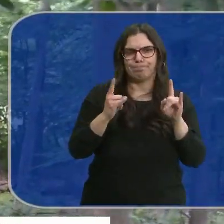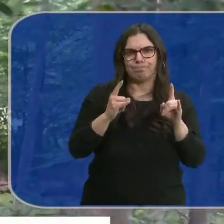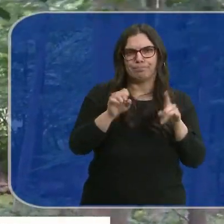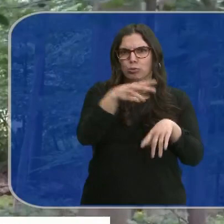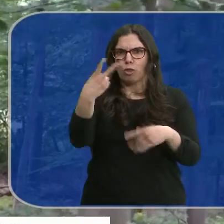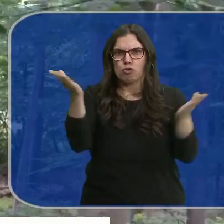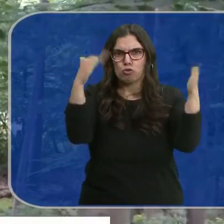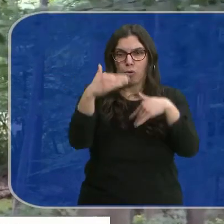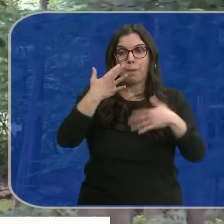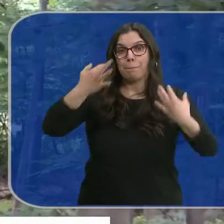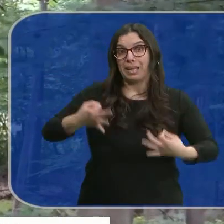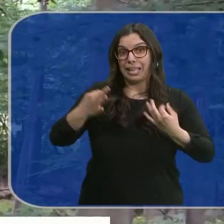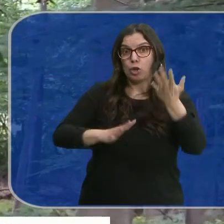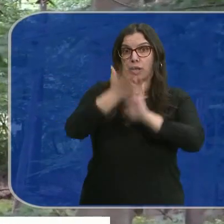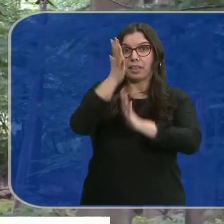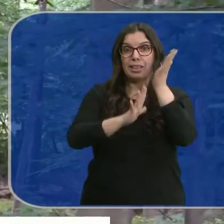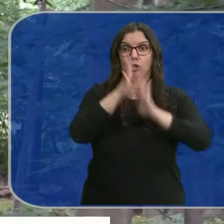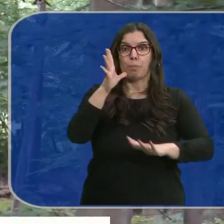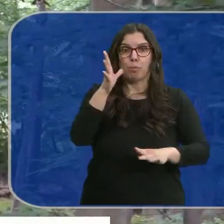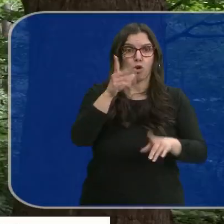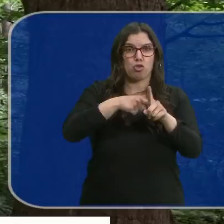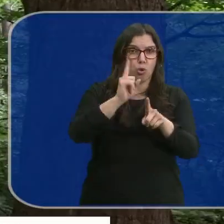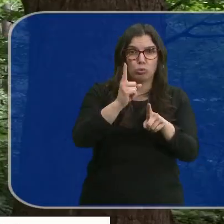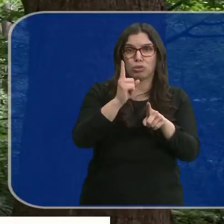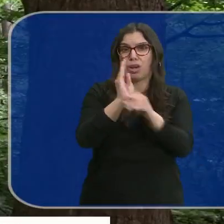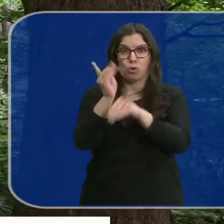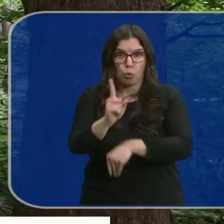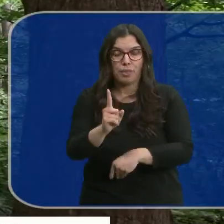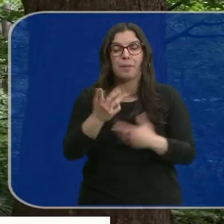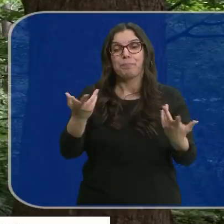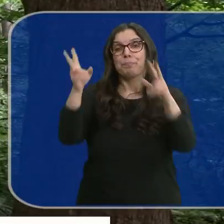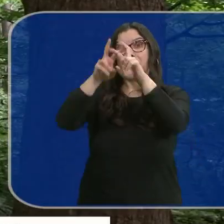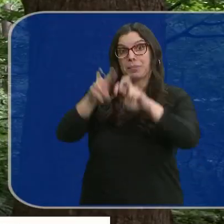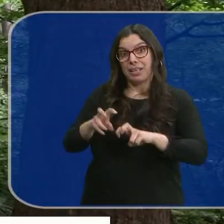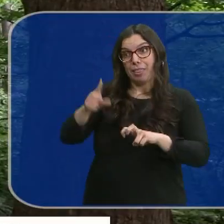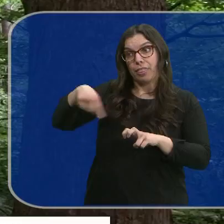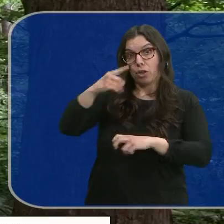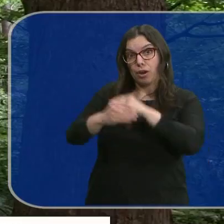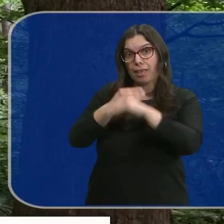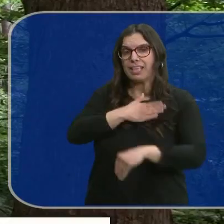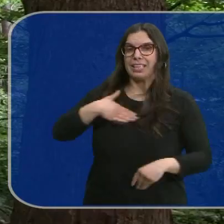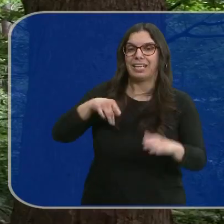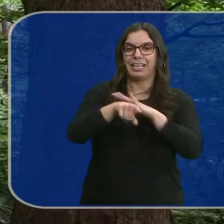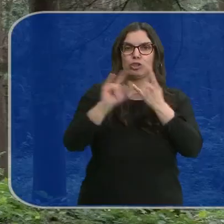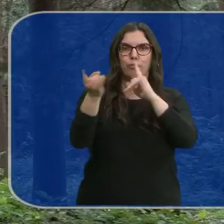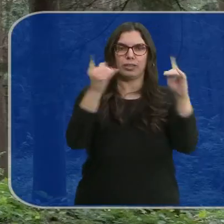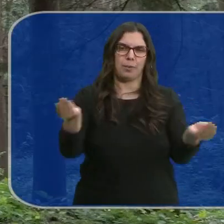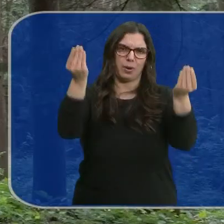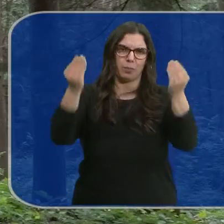y tienen más riesgo de sufrir un incendio por su falta de explotación. Estas investigaciones pretenden mejorar la gestión forestal.